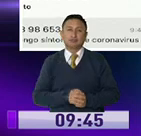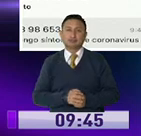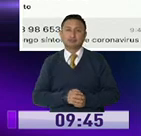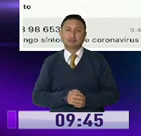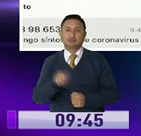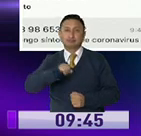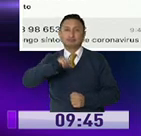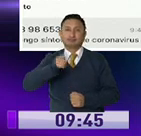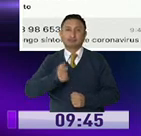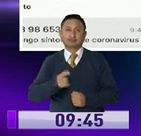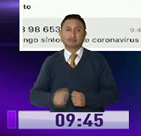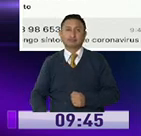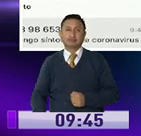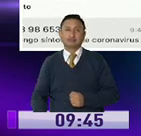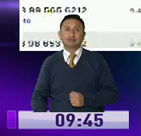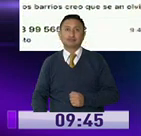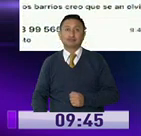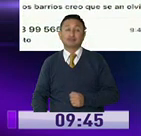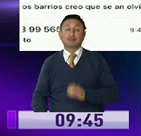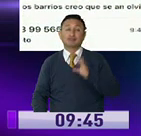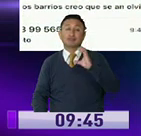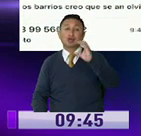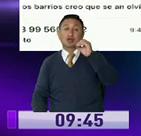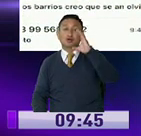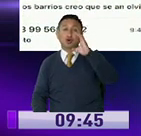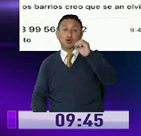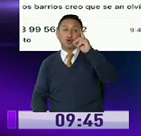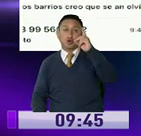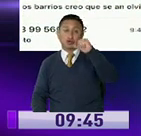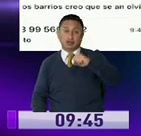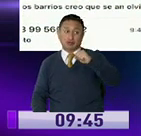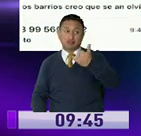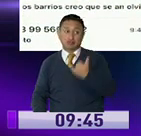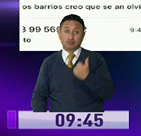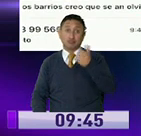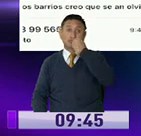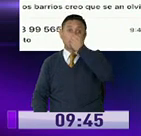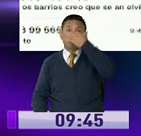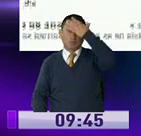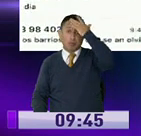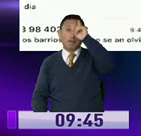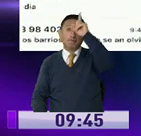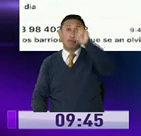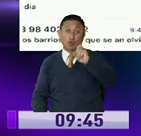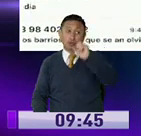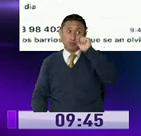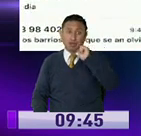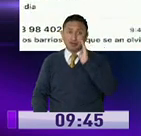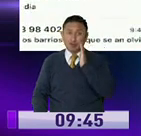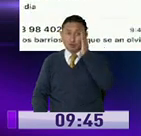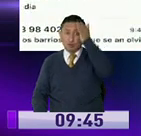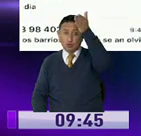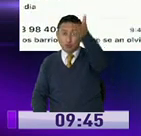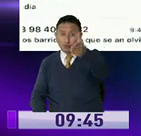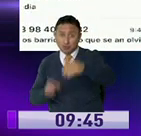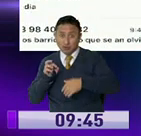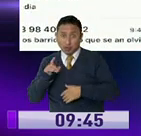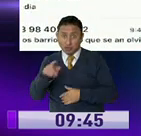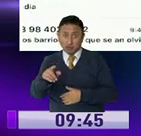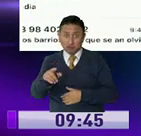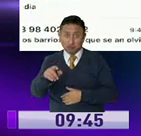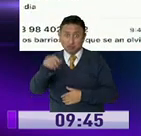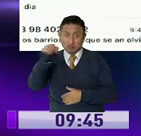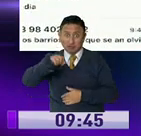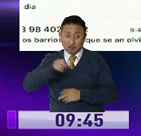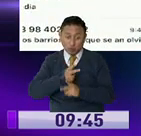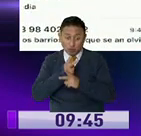Sí, claro. Buenos días, TBC. Yo vivo en la Concordia con mi esposo y mis hijos, pero en este momento me encuentro en el Santo Domingo. Pregunto, ¿será que me dejarán pasar la policía caminando y